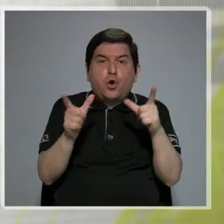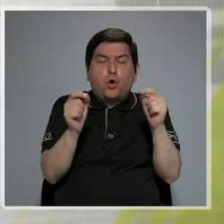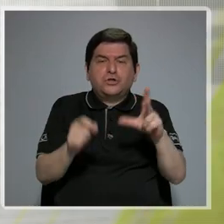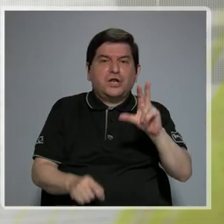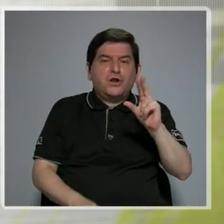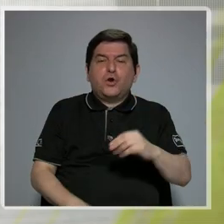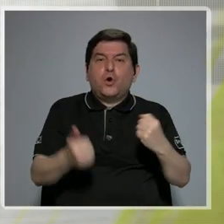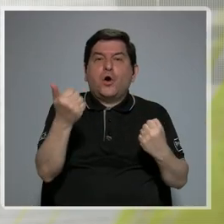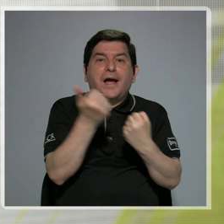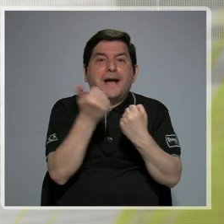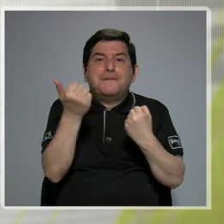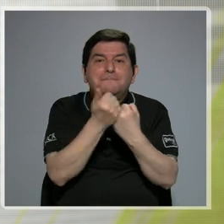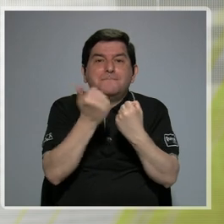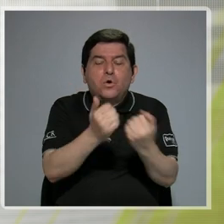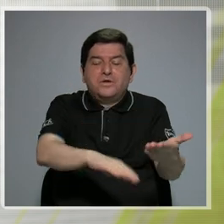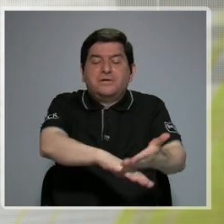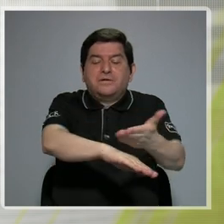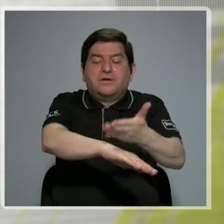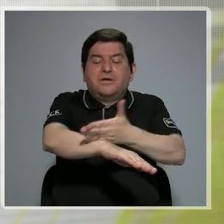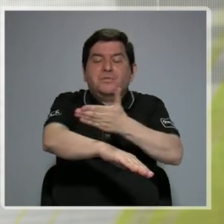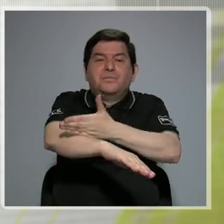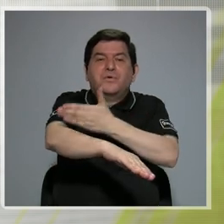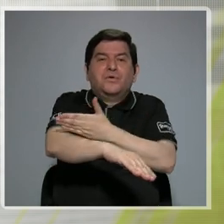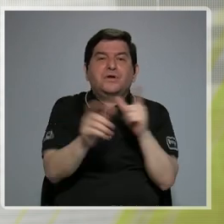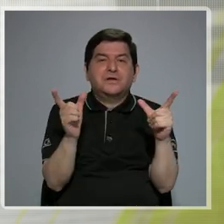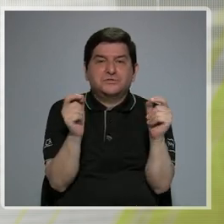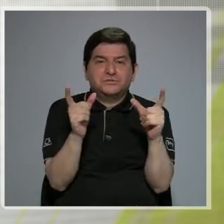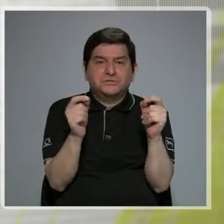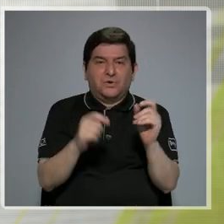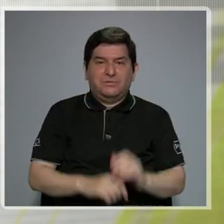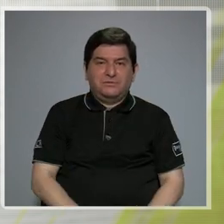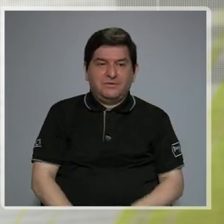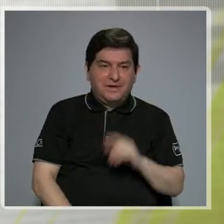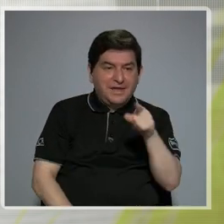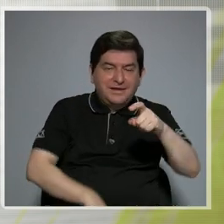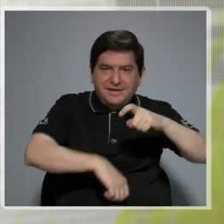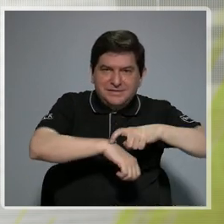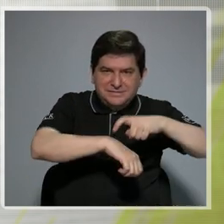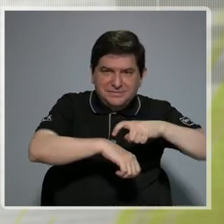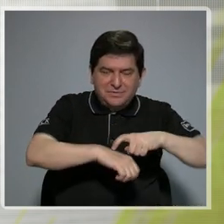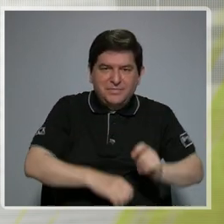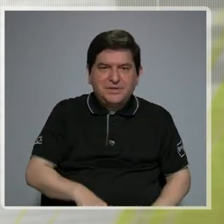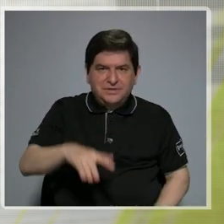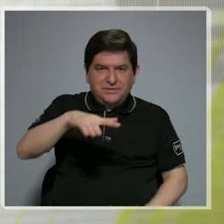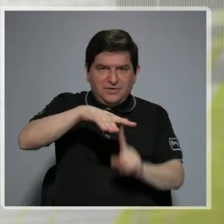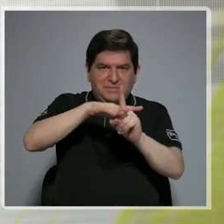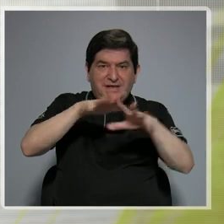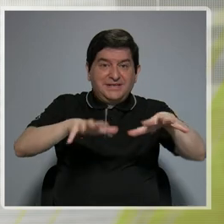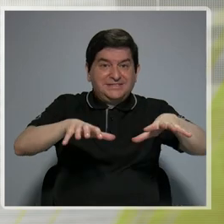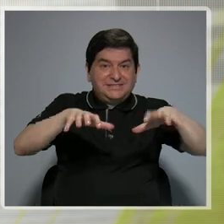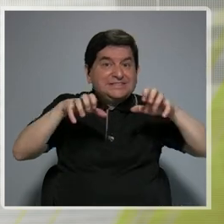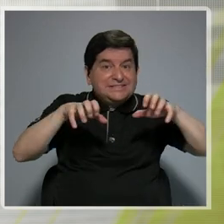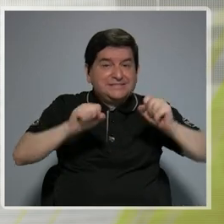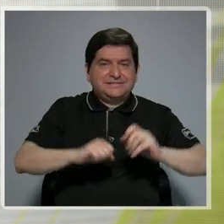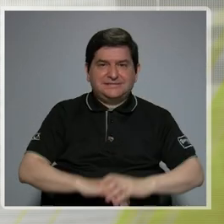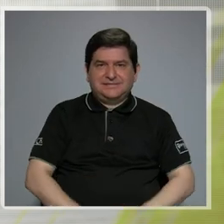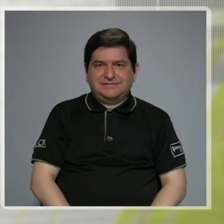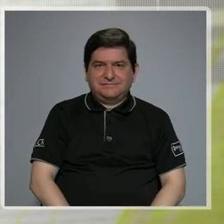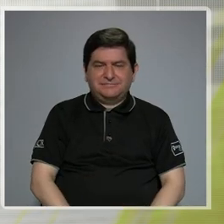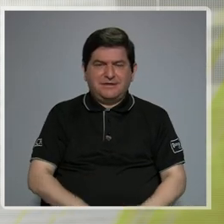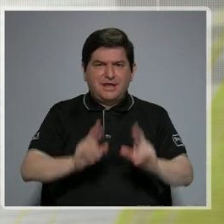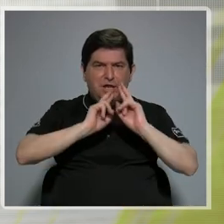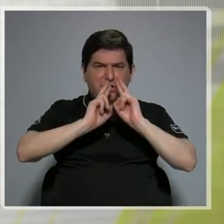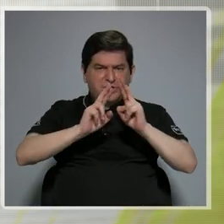empiecen a apoyar el crecimiento y la progresión tumoral. Y es ahí donde entra también el factor estrés, porque como